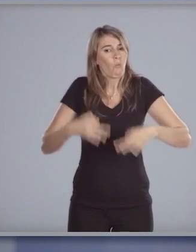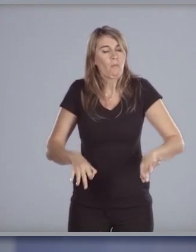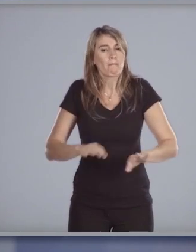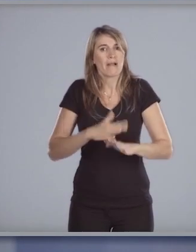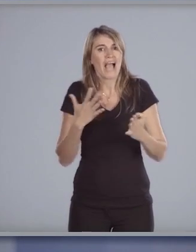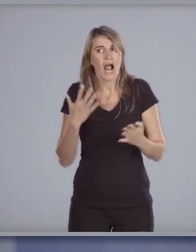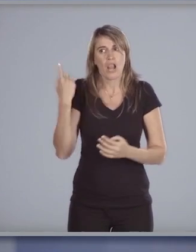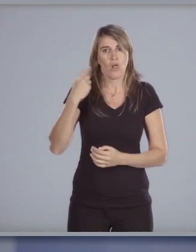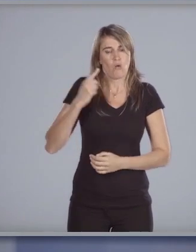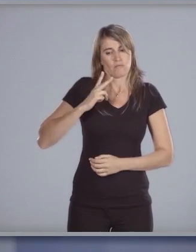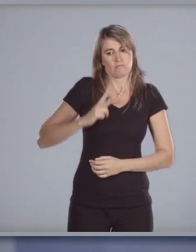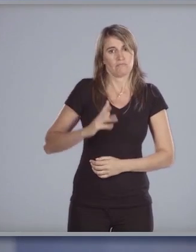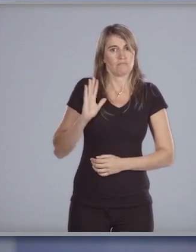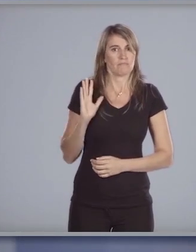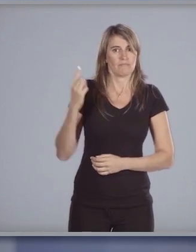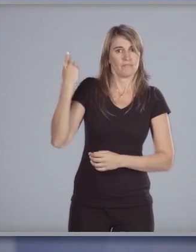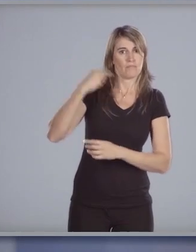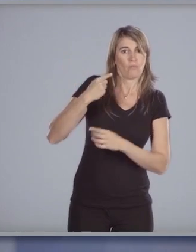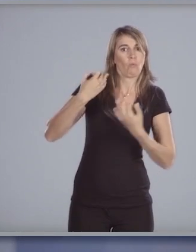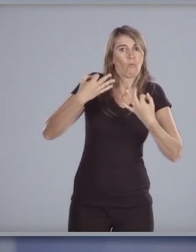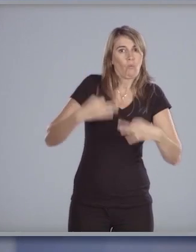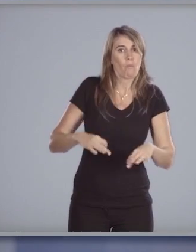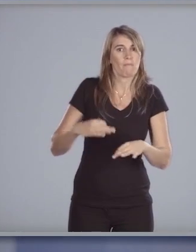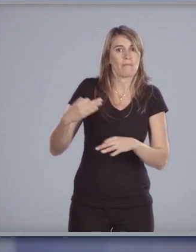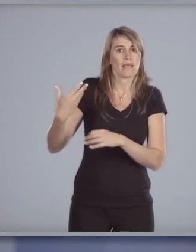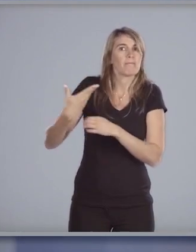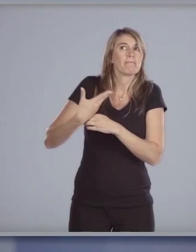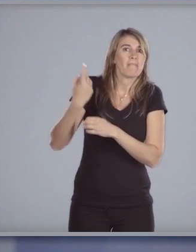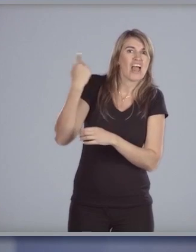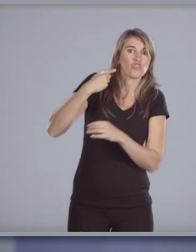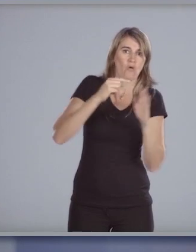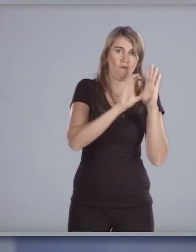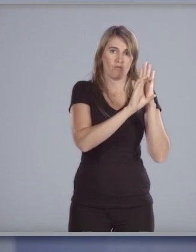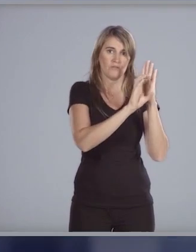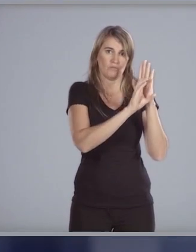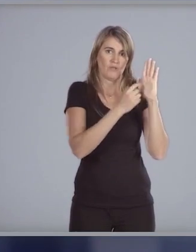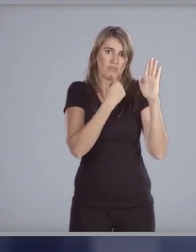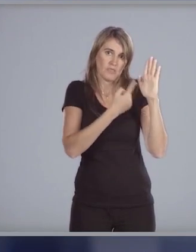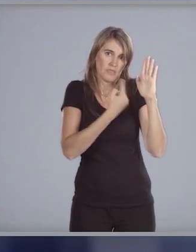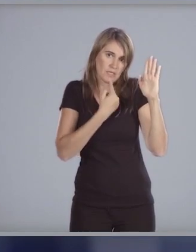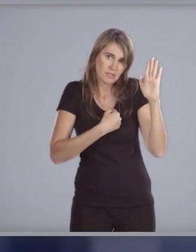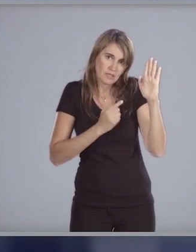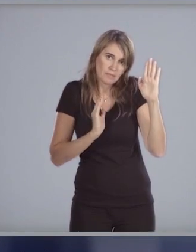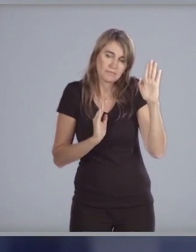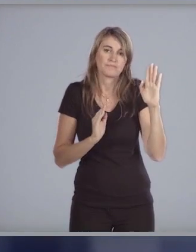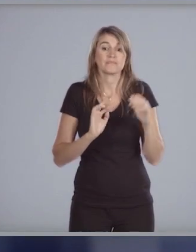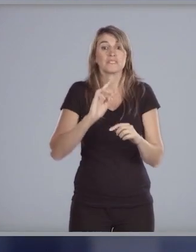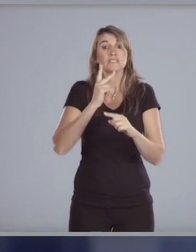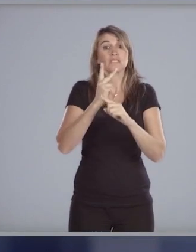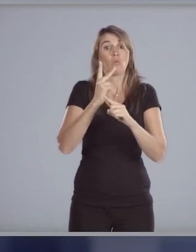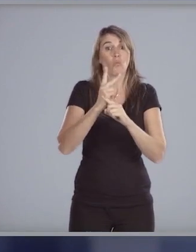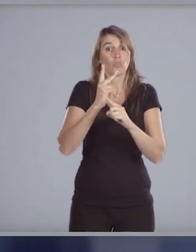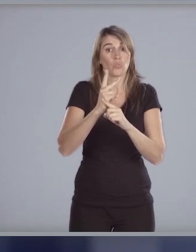cumplir un imperativo ético y es cumplir además con el mandato constitucional en segundo lugar